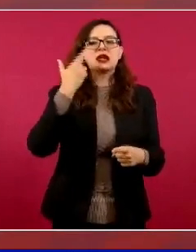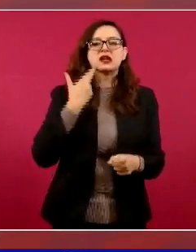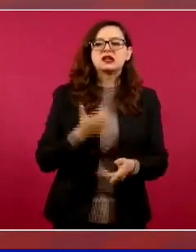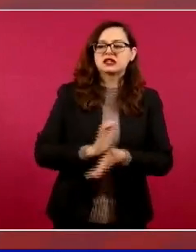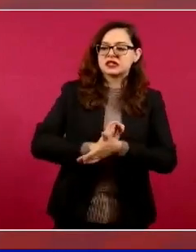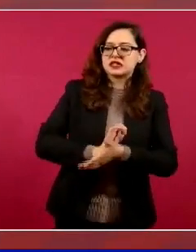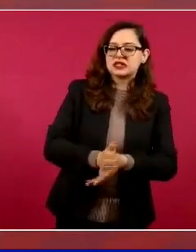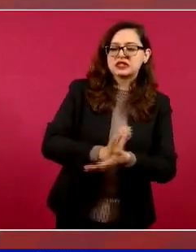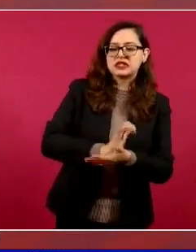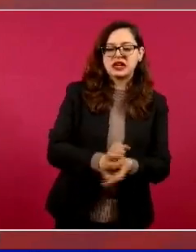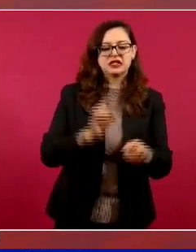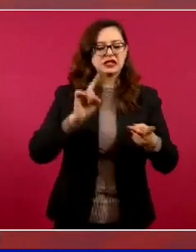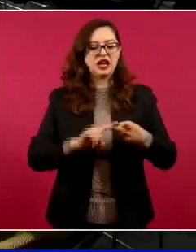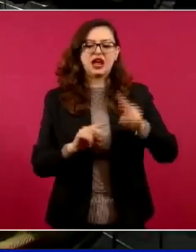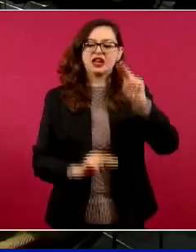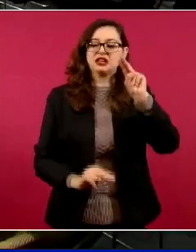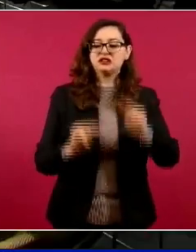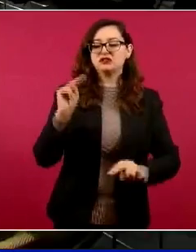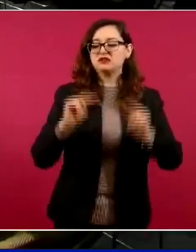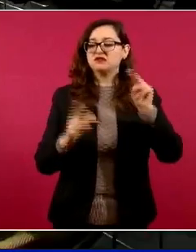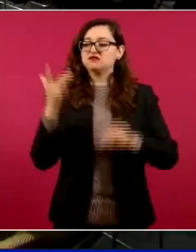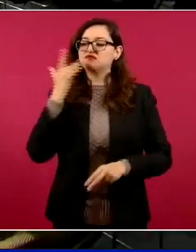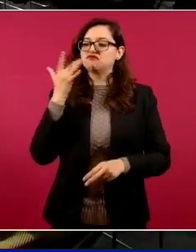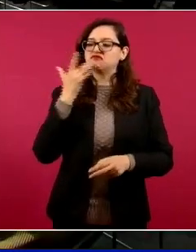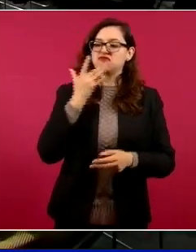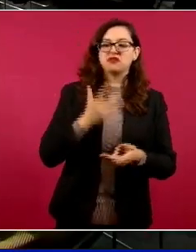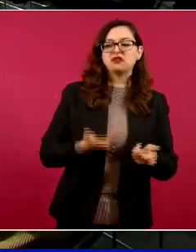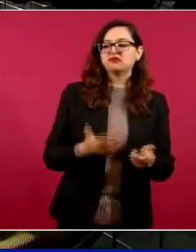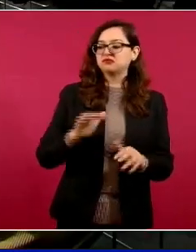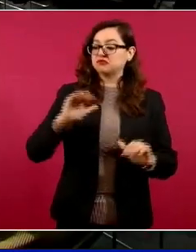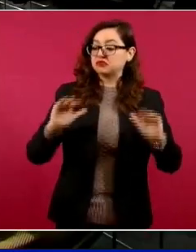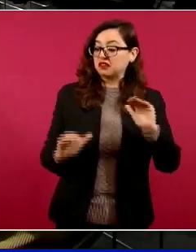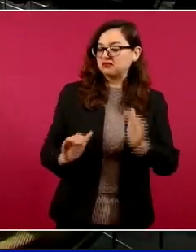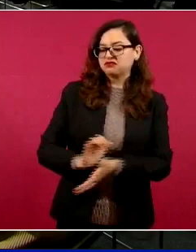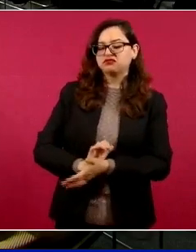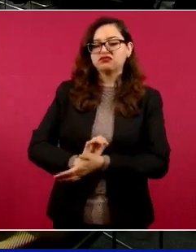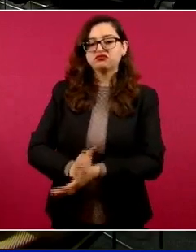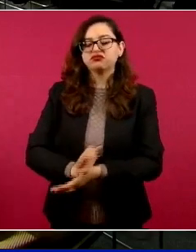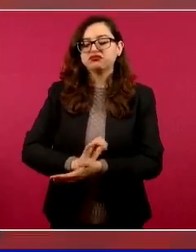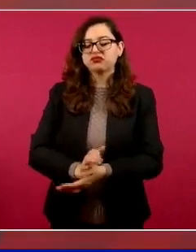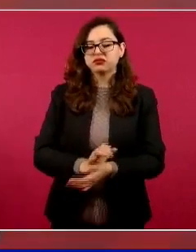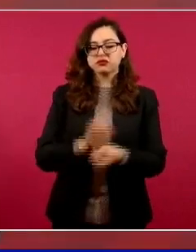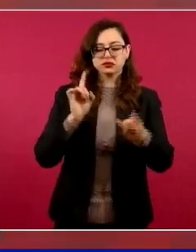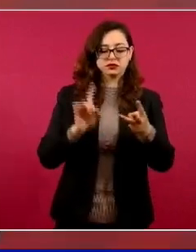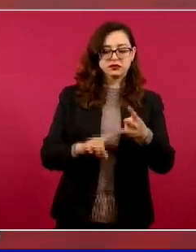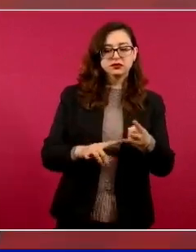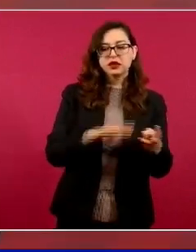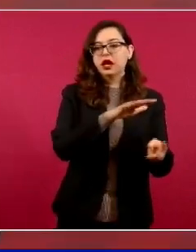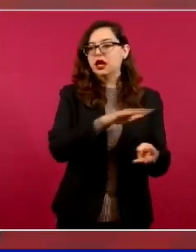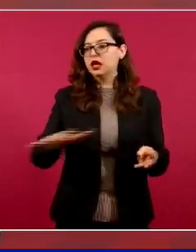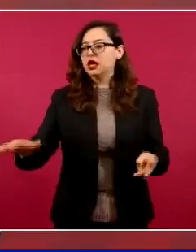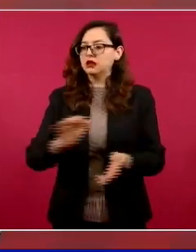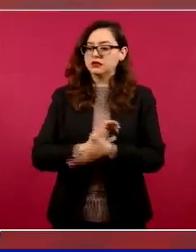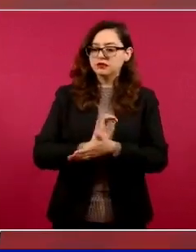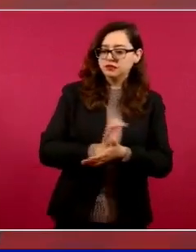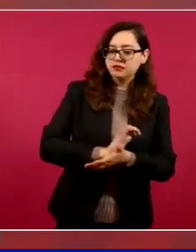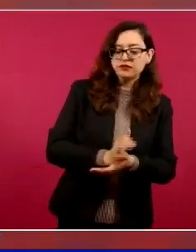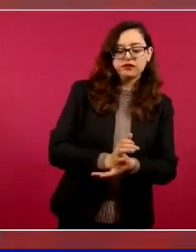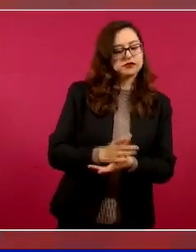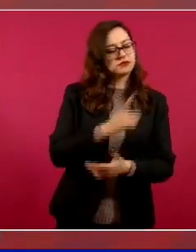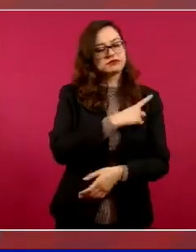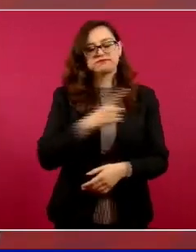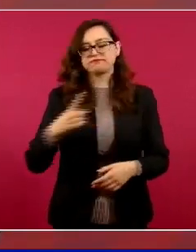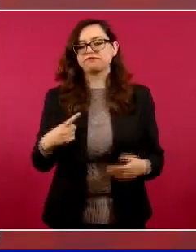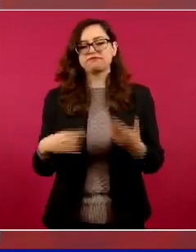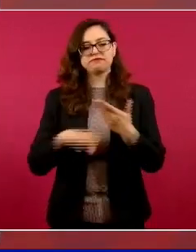discriminación. Y les voy a dar una buena noticia, vamos avanzando,